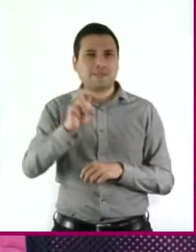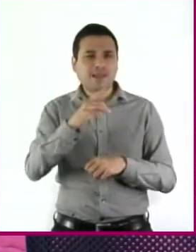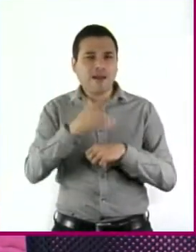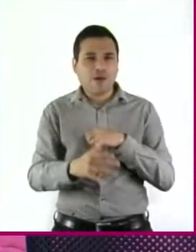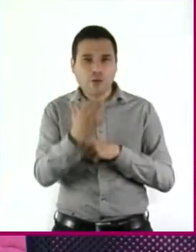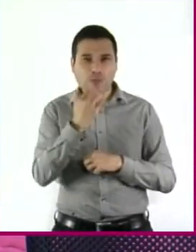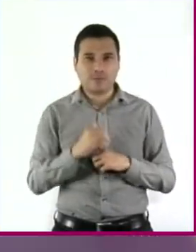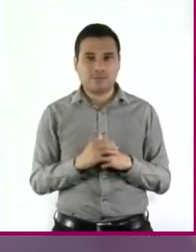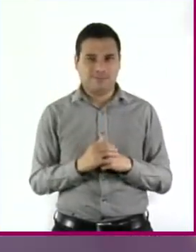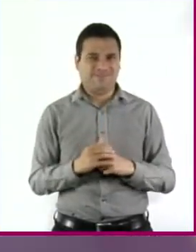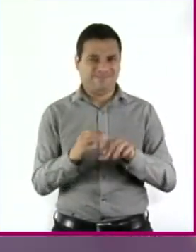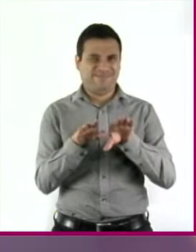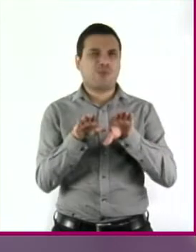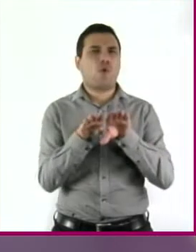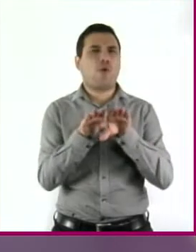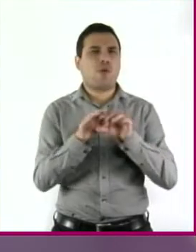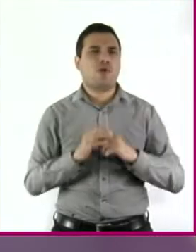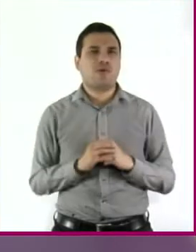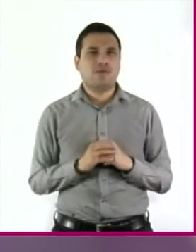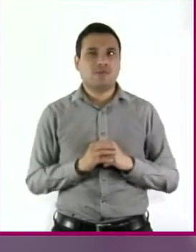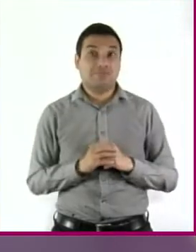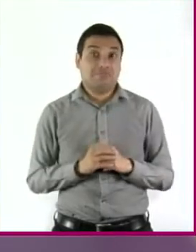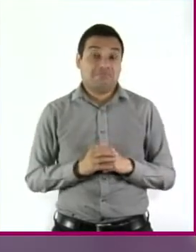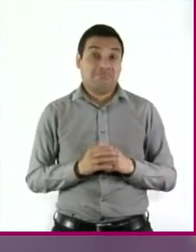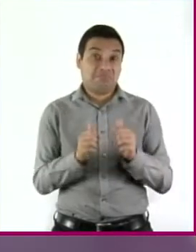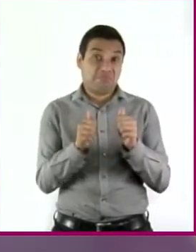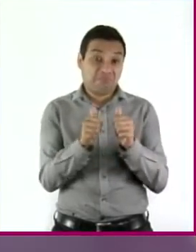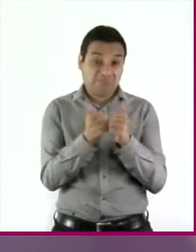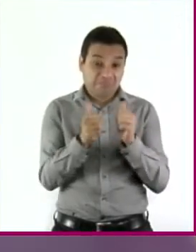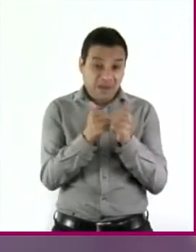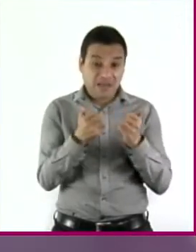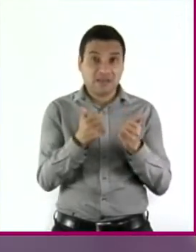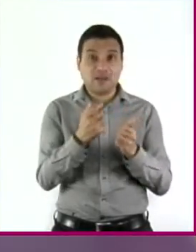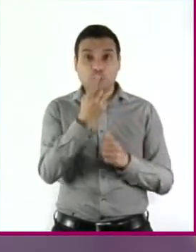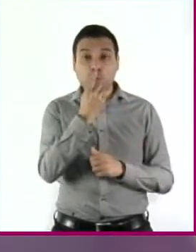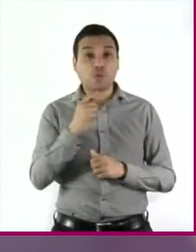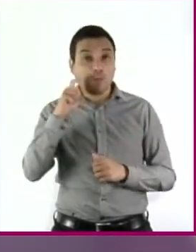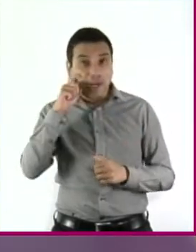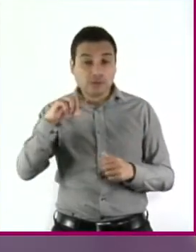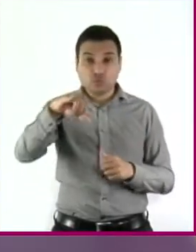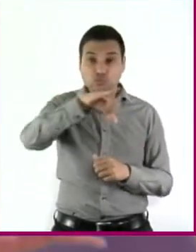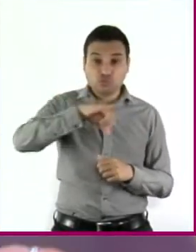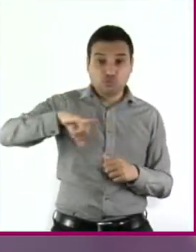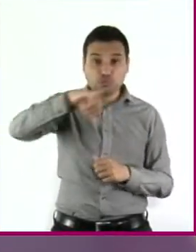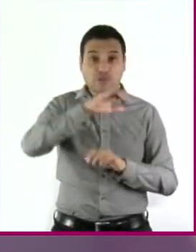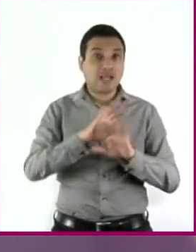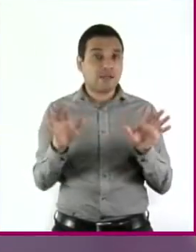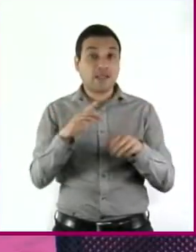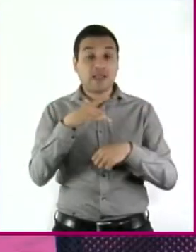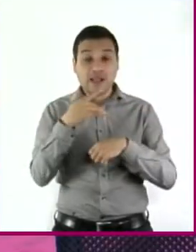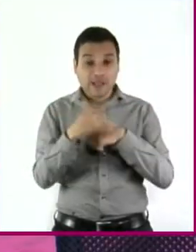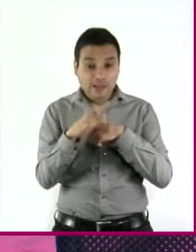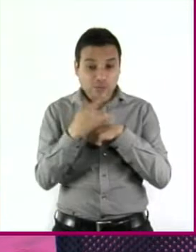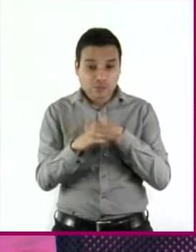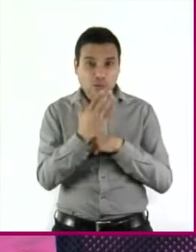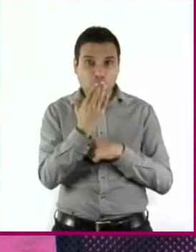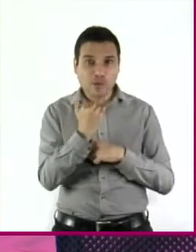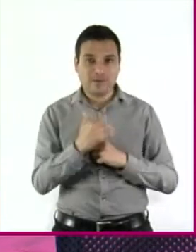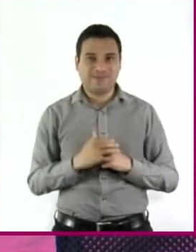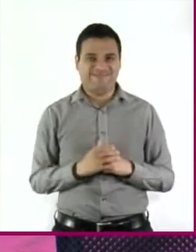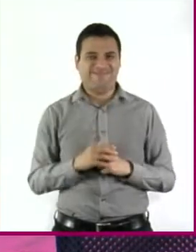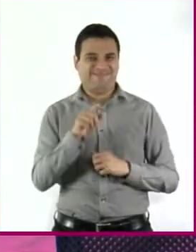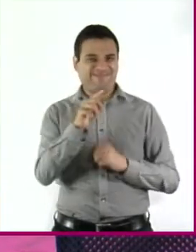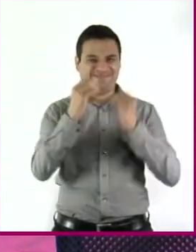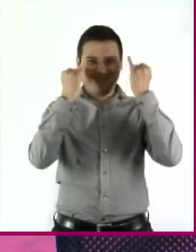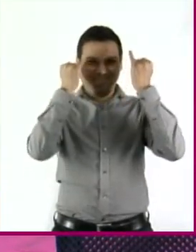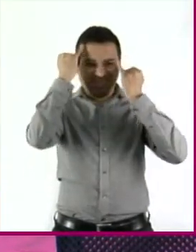¿Cómo sería? Pues con el pan, la salsa y lo que le quieras poner, pero sin queso. Cada vez se te